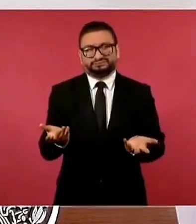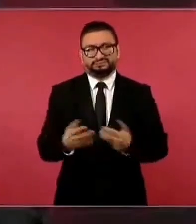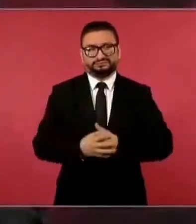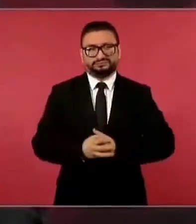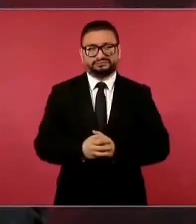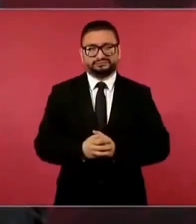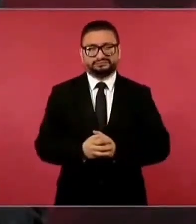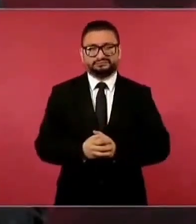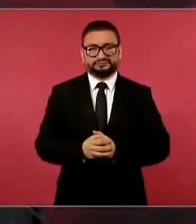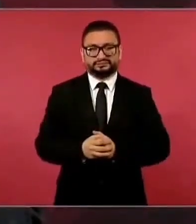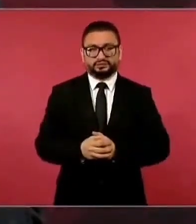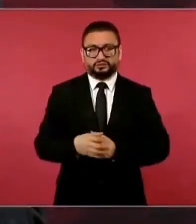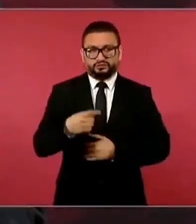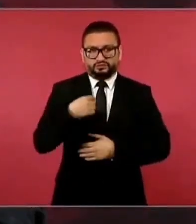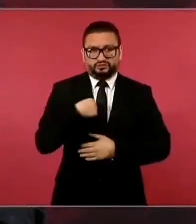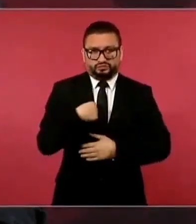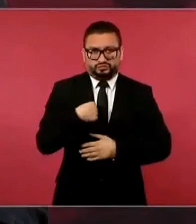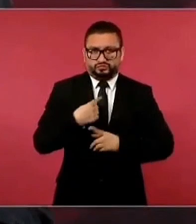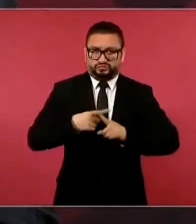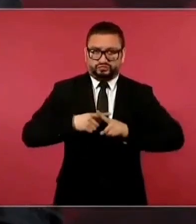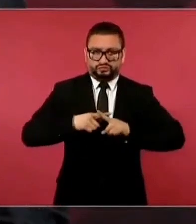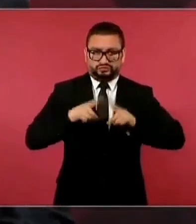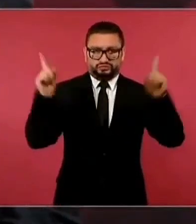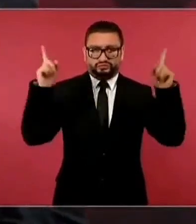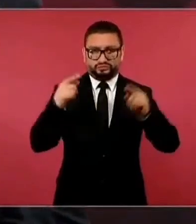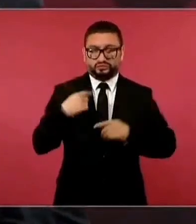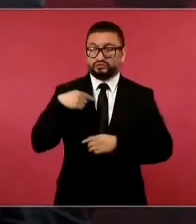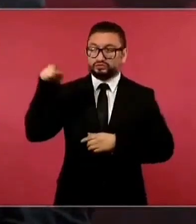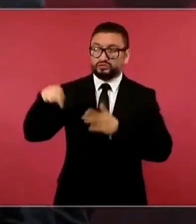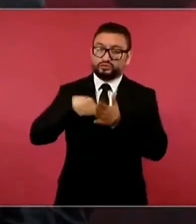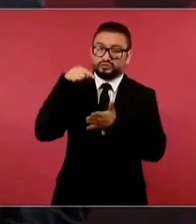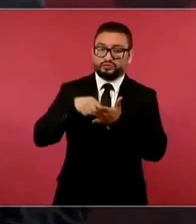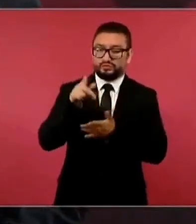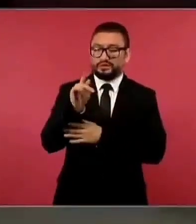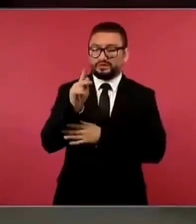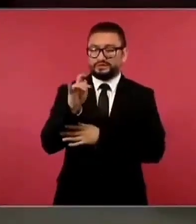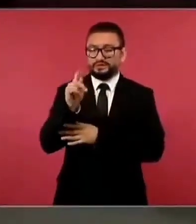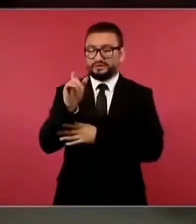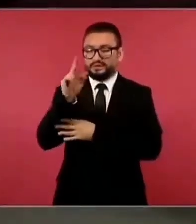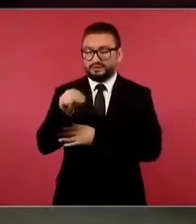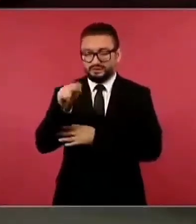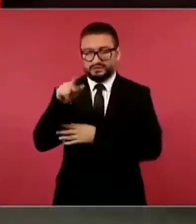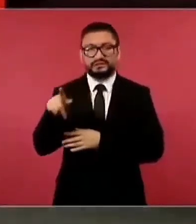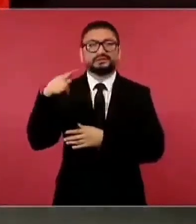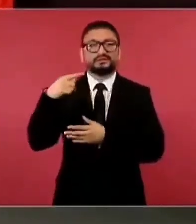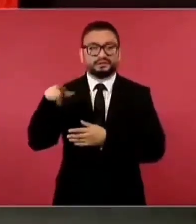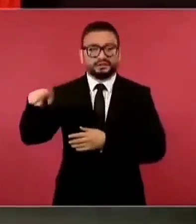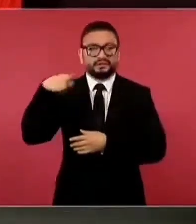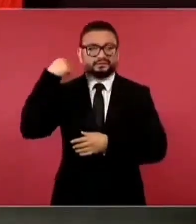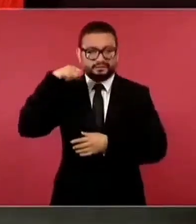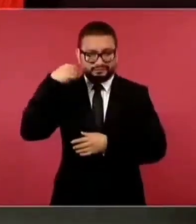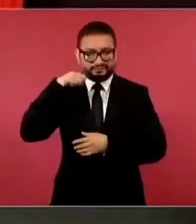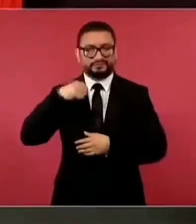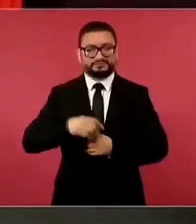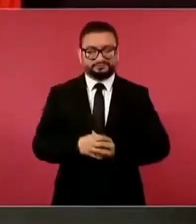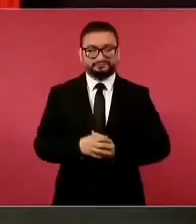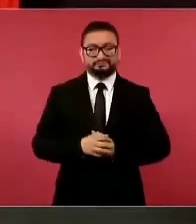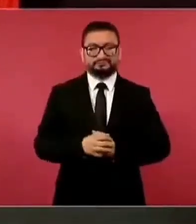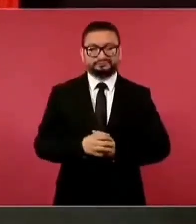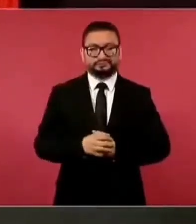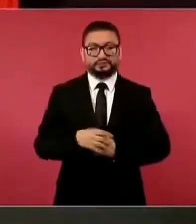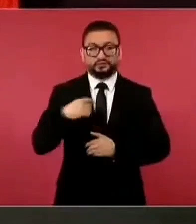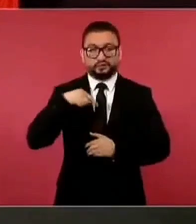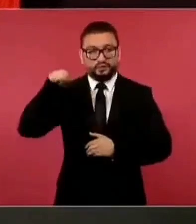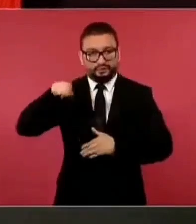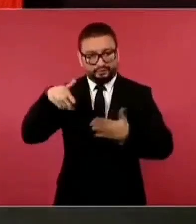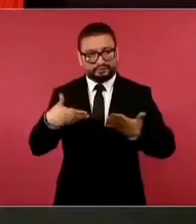Yo soy de Tepetitán, Maguspana, Tabasco, y soy